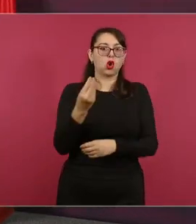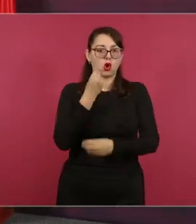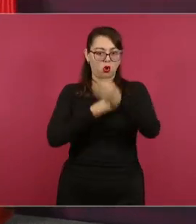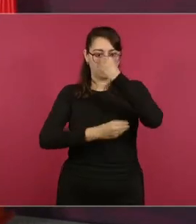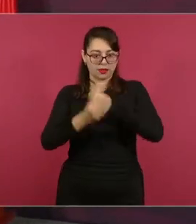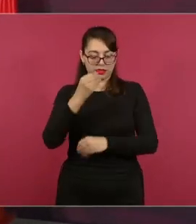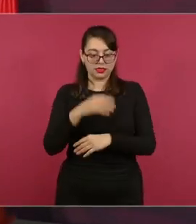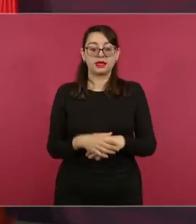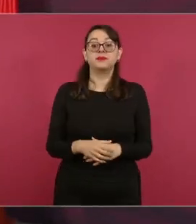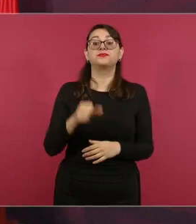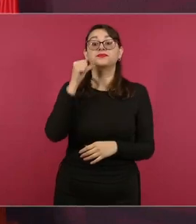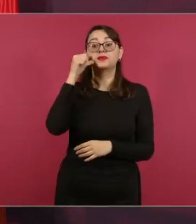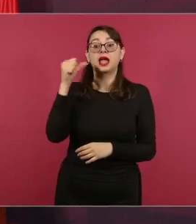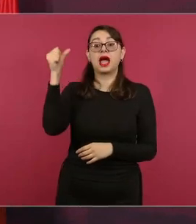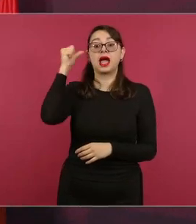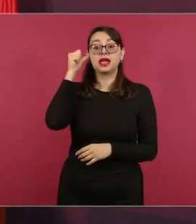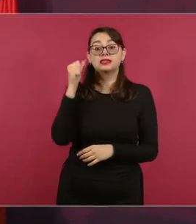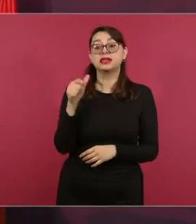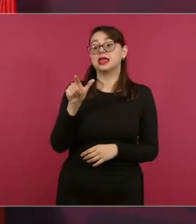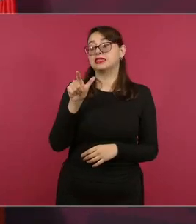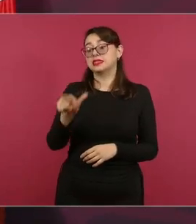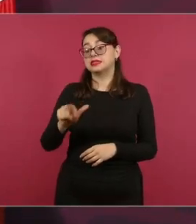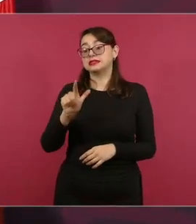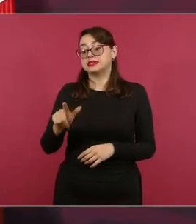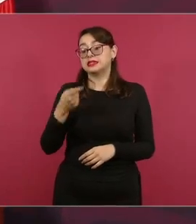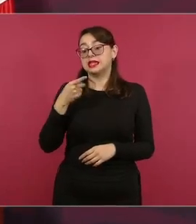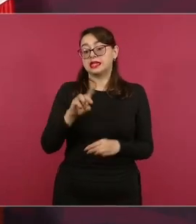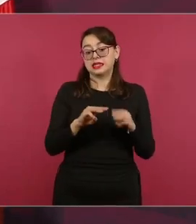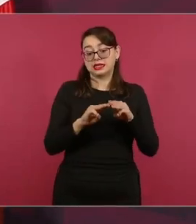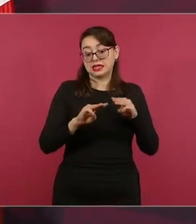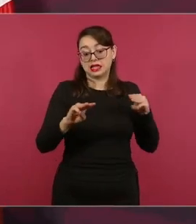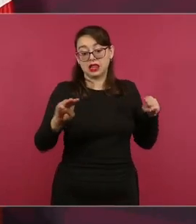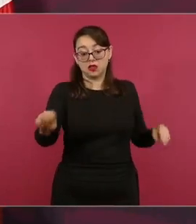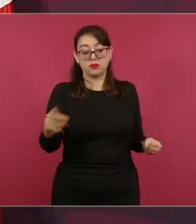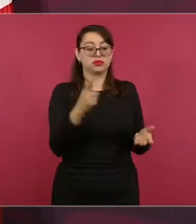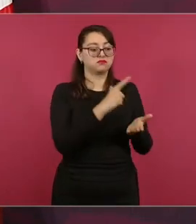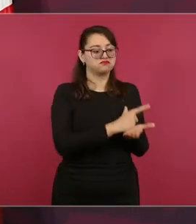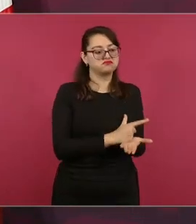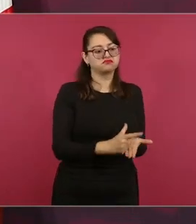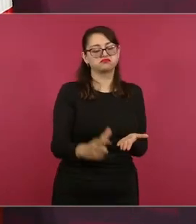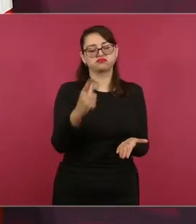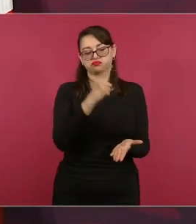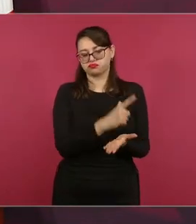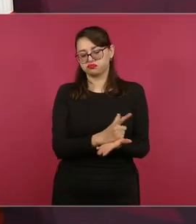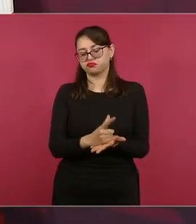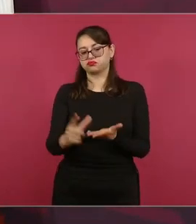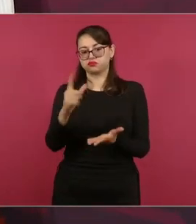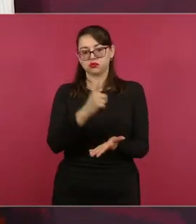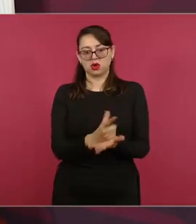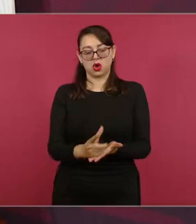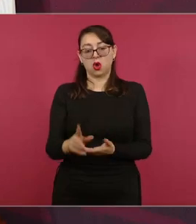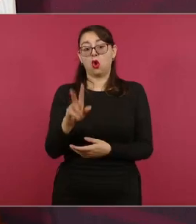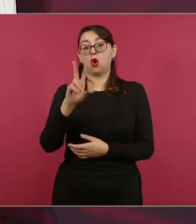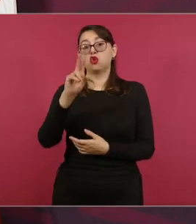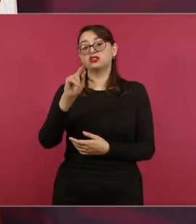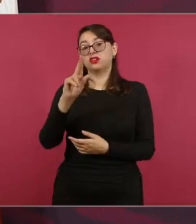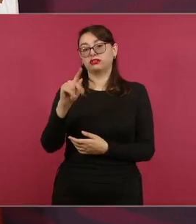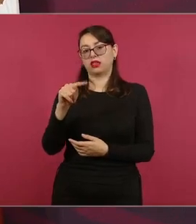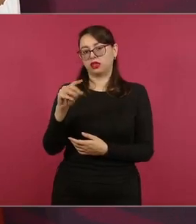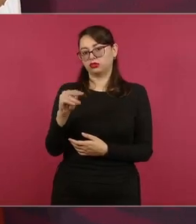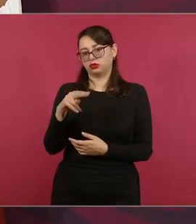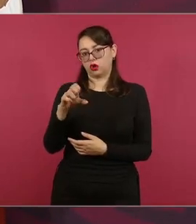fueron aproximadamente 17 kilómetros de remoción de remoción escombros, una aproximada de 80 toneladas.